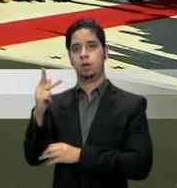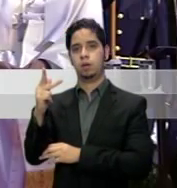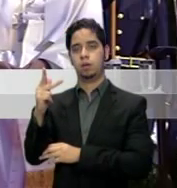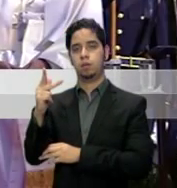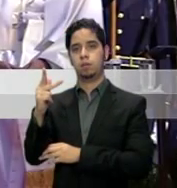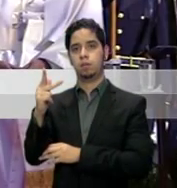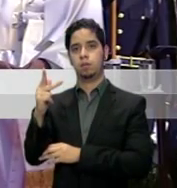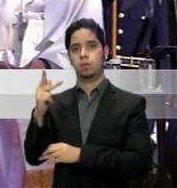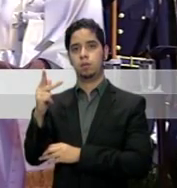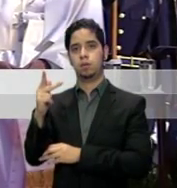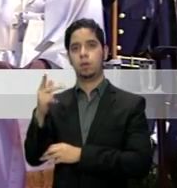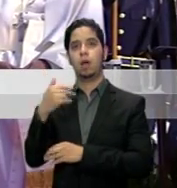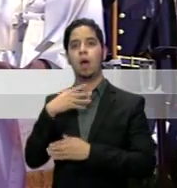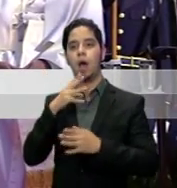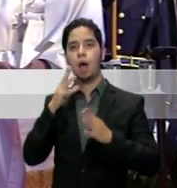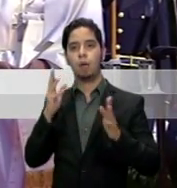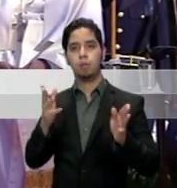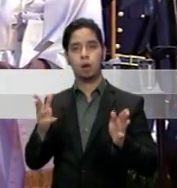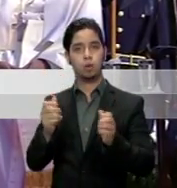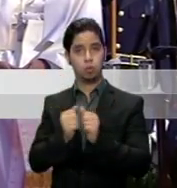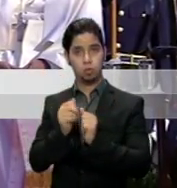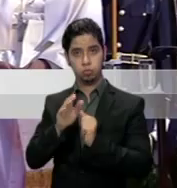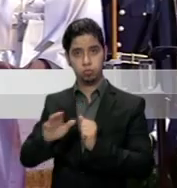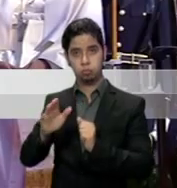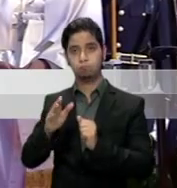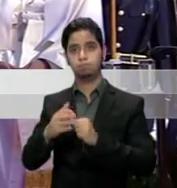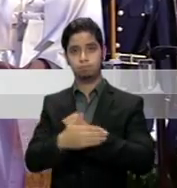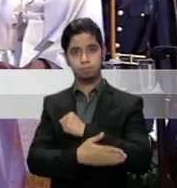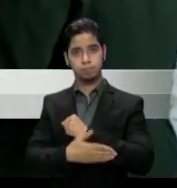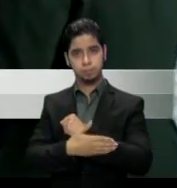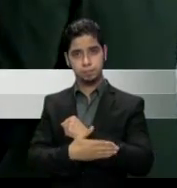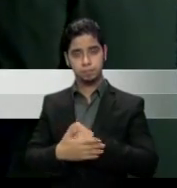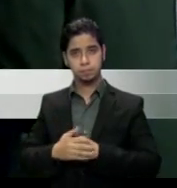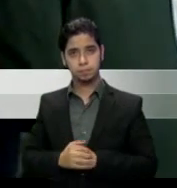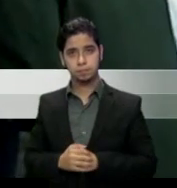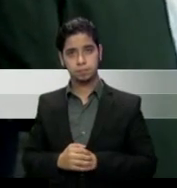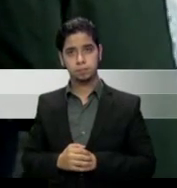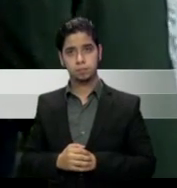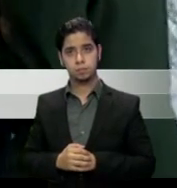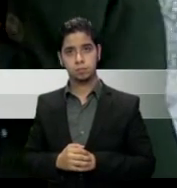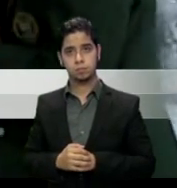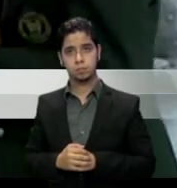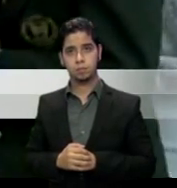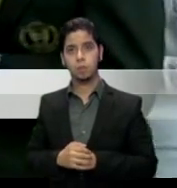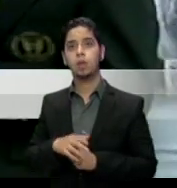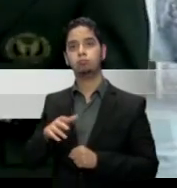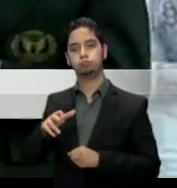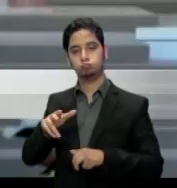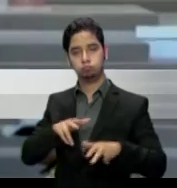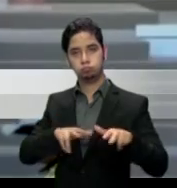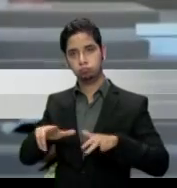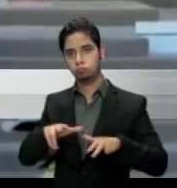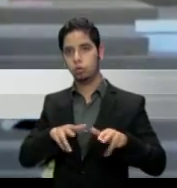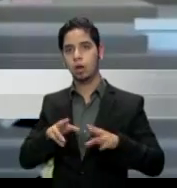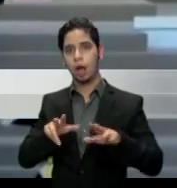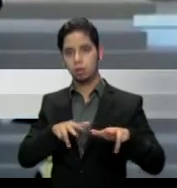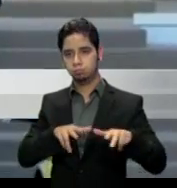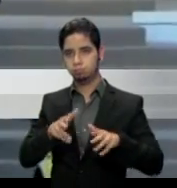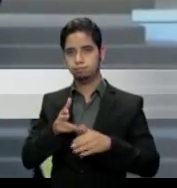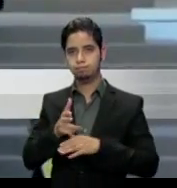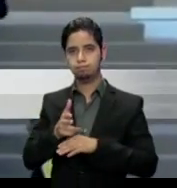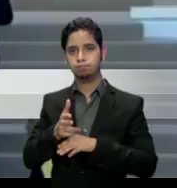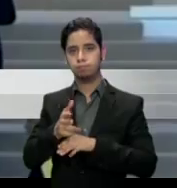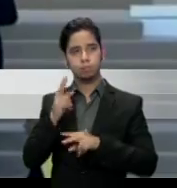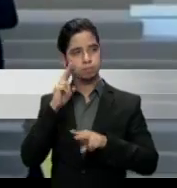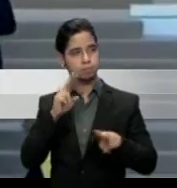país con fidelidad a sus principios fundadores. Seguido recorrió las calles de Washington en el Papa Móvil. En medio